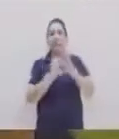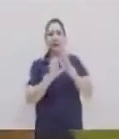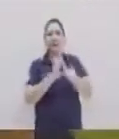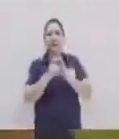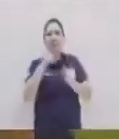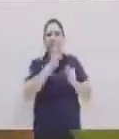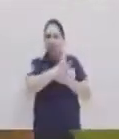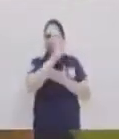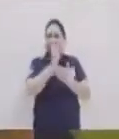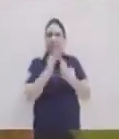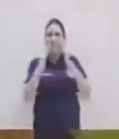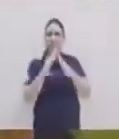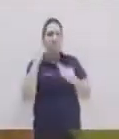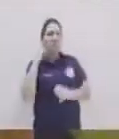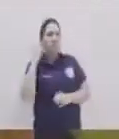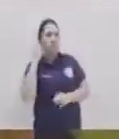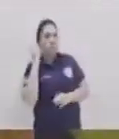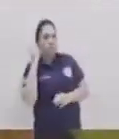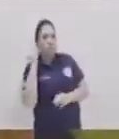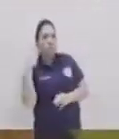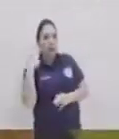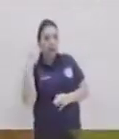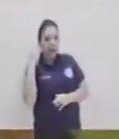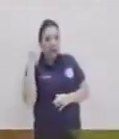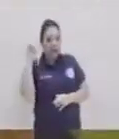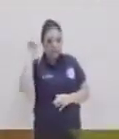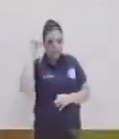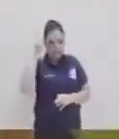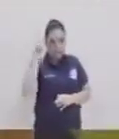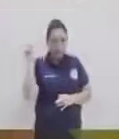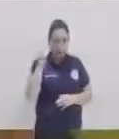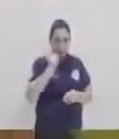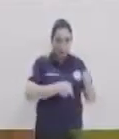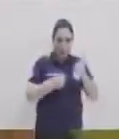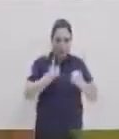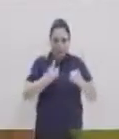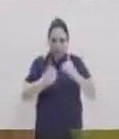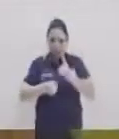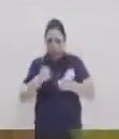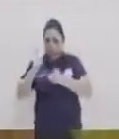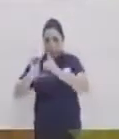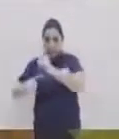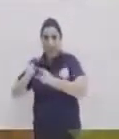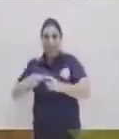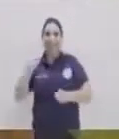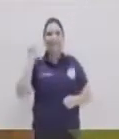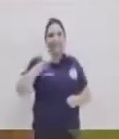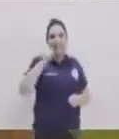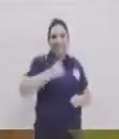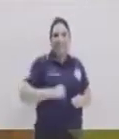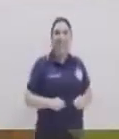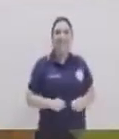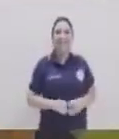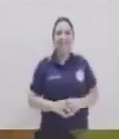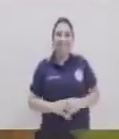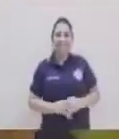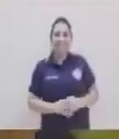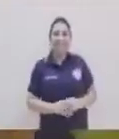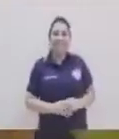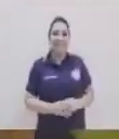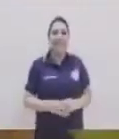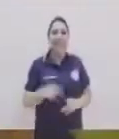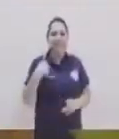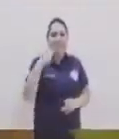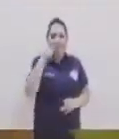bocina. Cuando llegan a su casa, buscan el do, recuerdan de la bocina, y hasta que lo encuentren, ahí pues, ah, esta era la nota, ¿verdad?